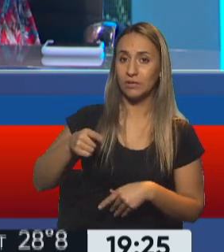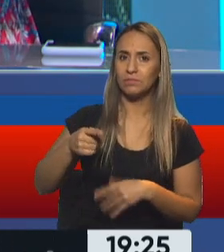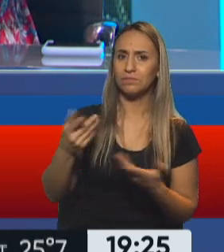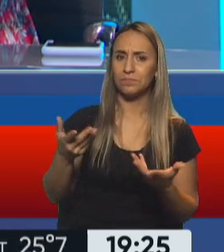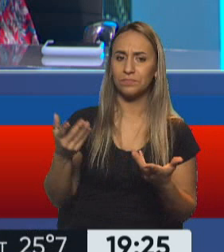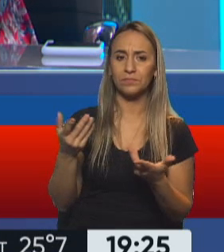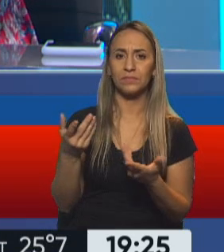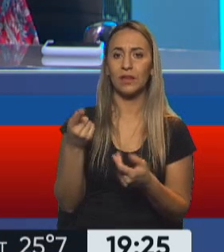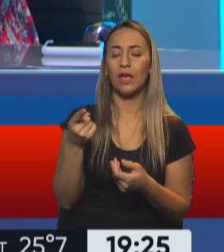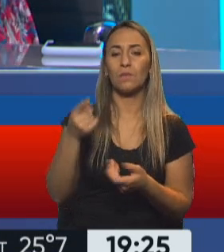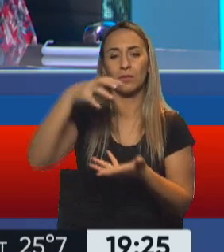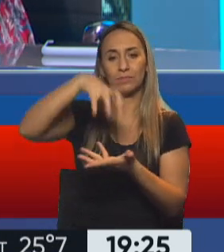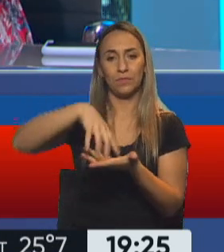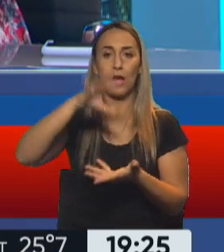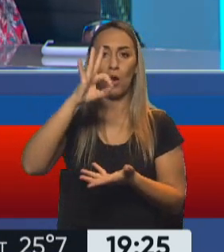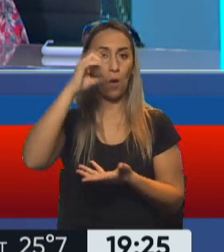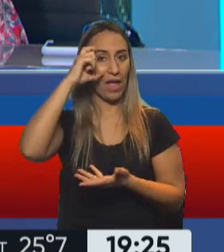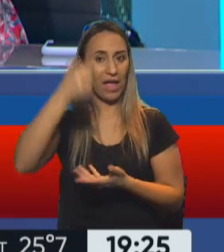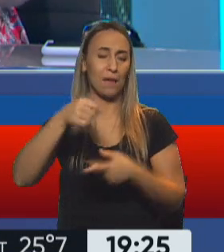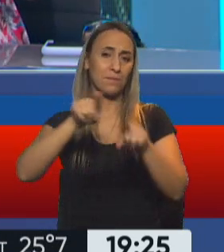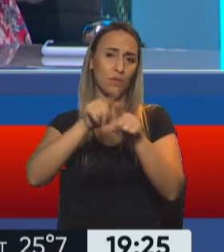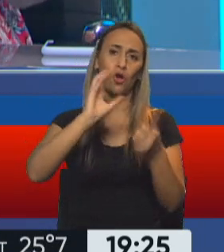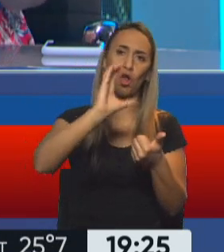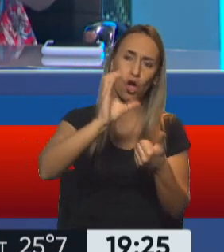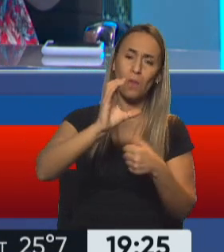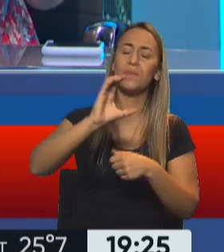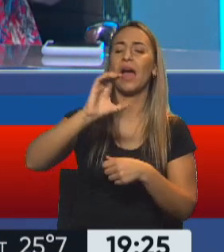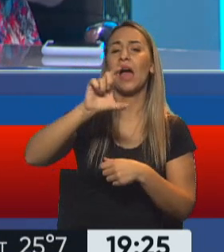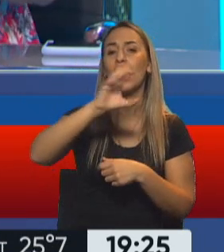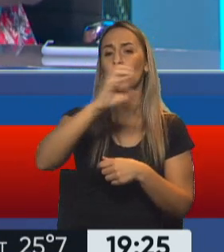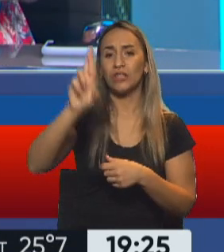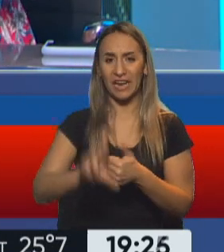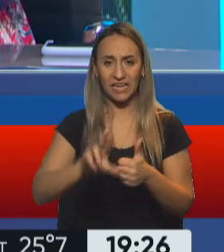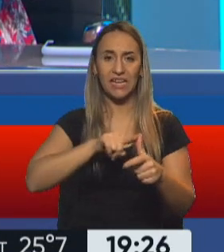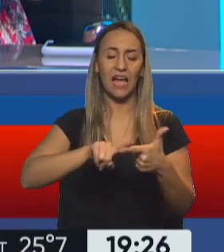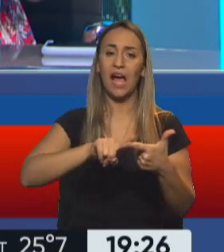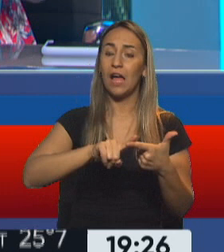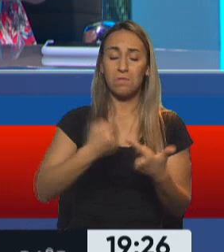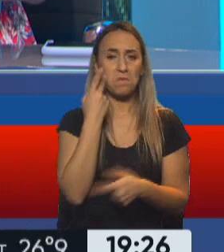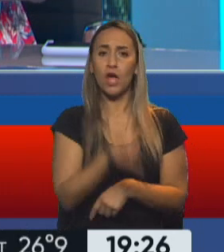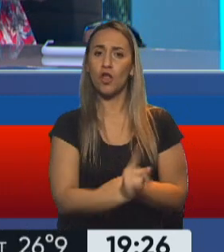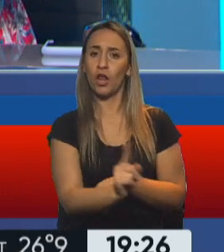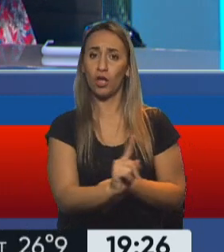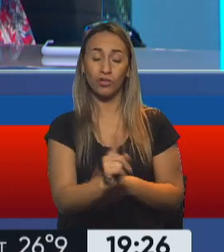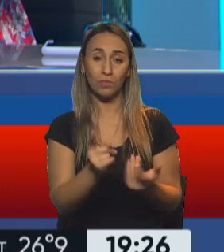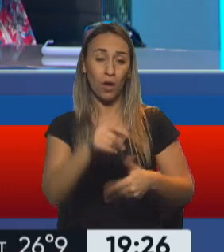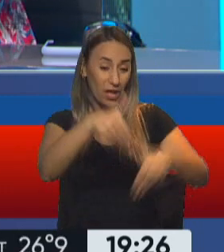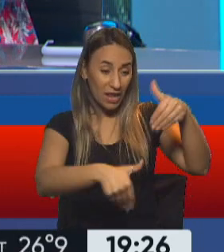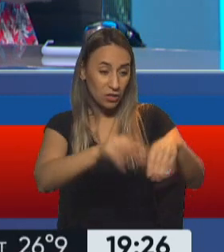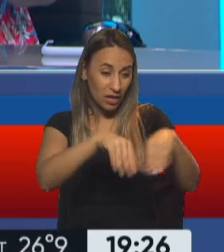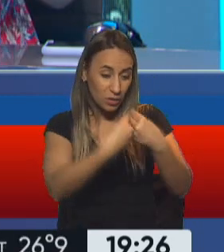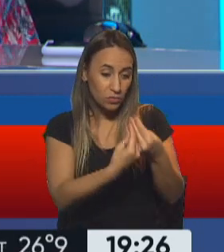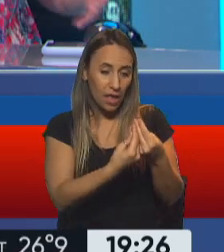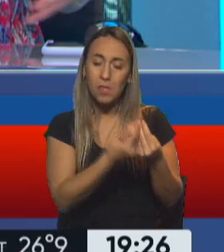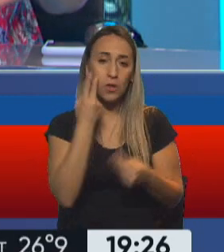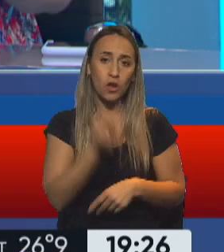la OEA, así como Colombia, Costa Rica y otros estados, no reconocieron esos resultados electorales y es por eso